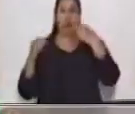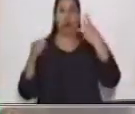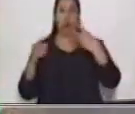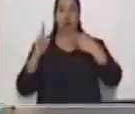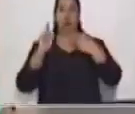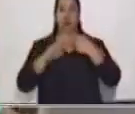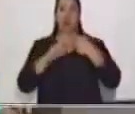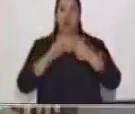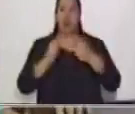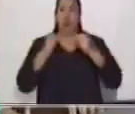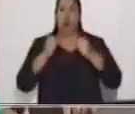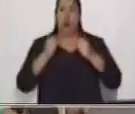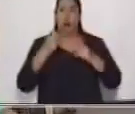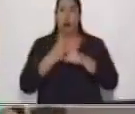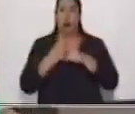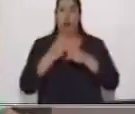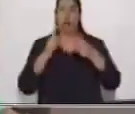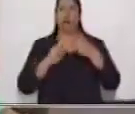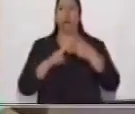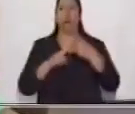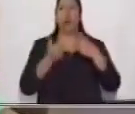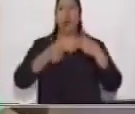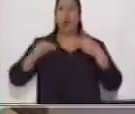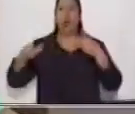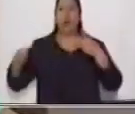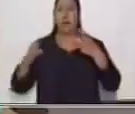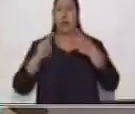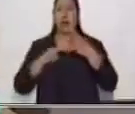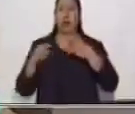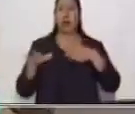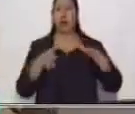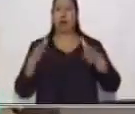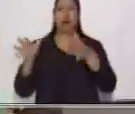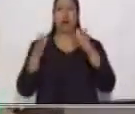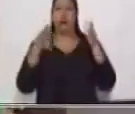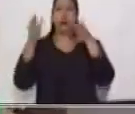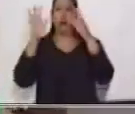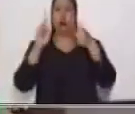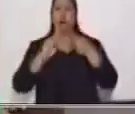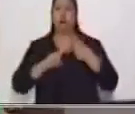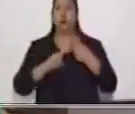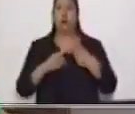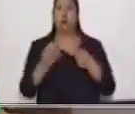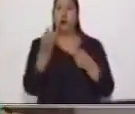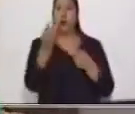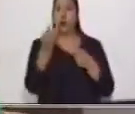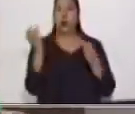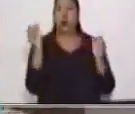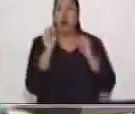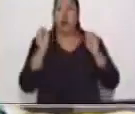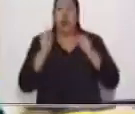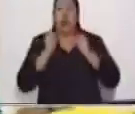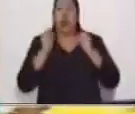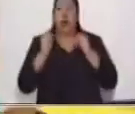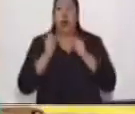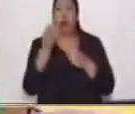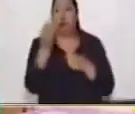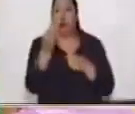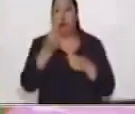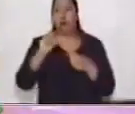líquido y gaseoso. En el sólido observamos que está el hielo, que lo encontramos en nieve, glaciares y casquetes polares.